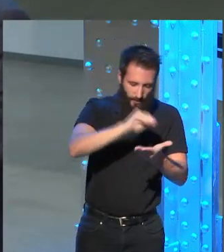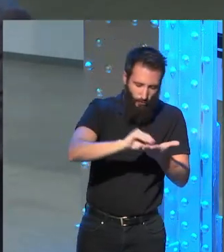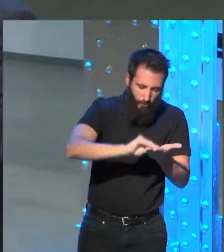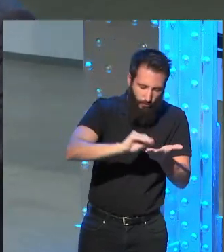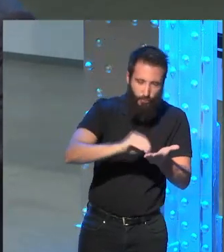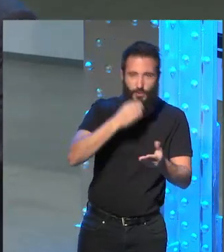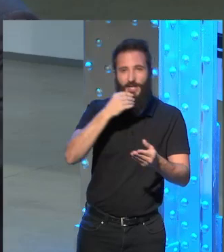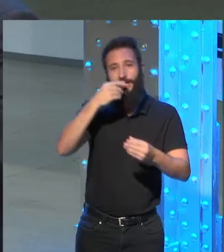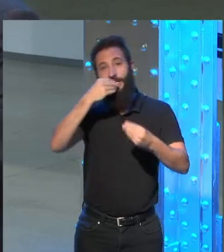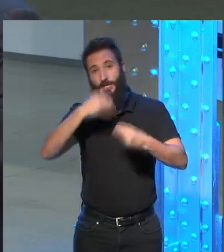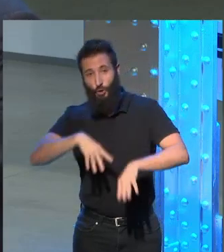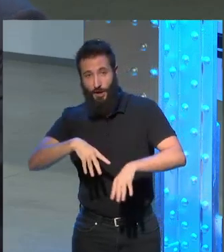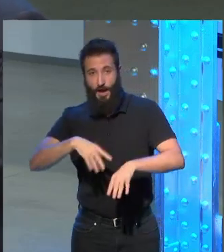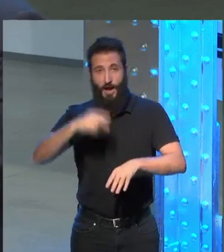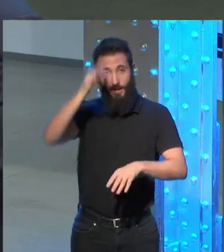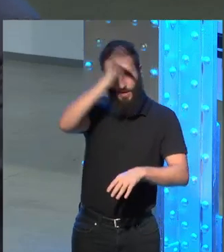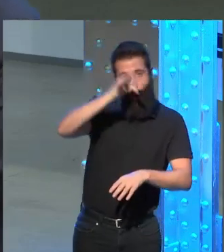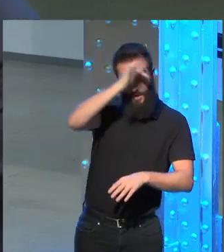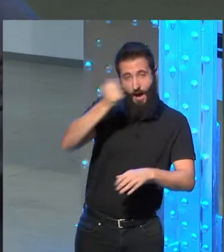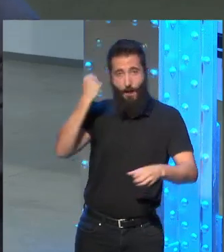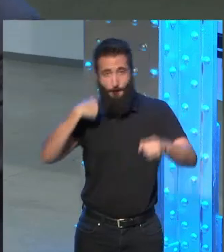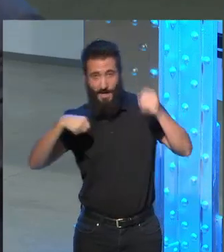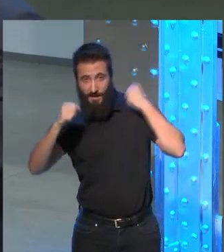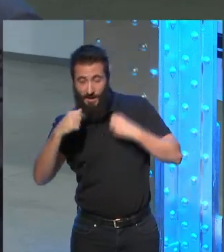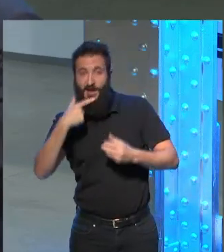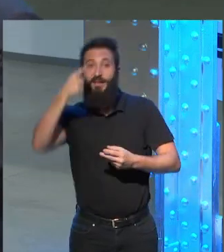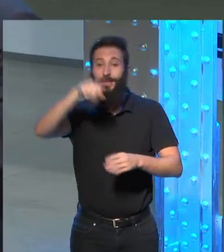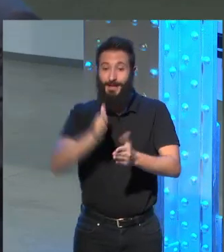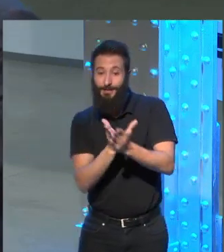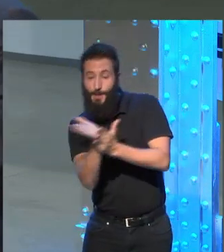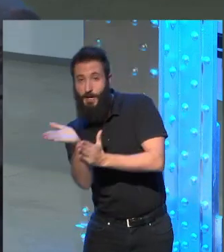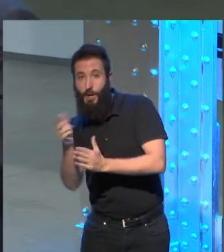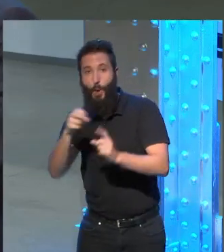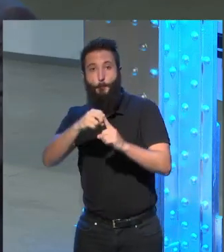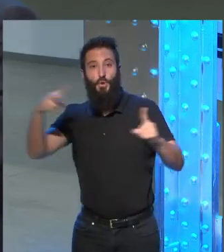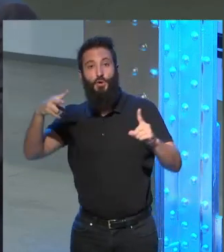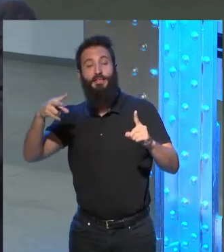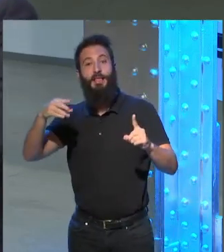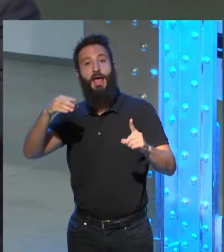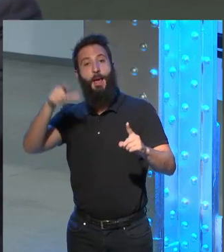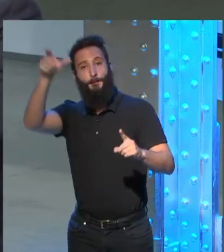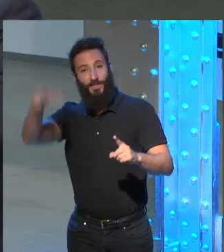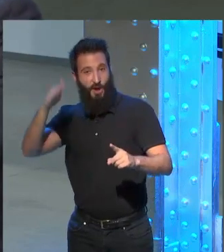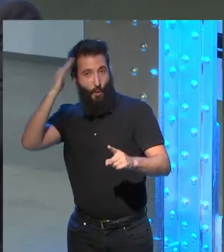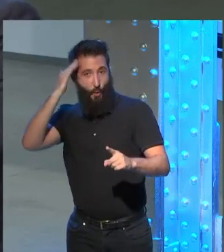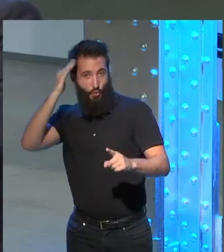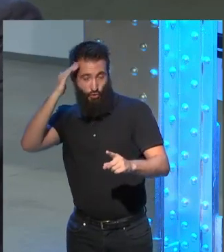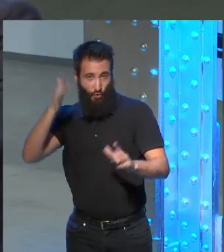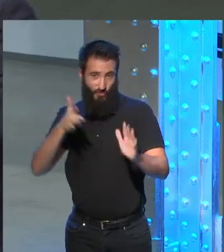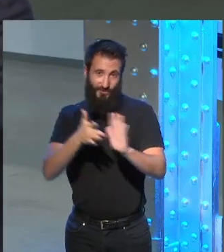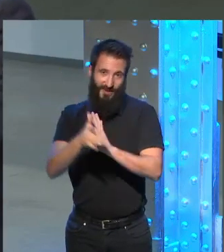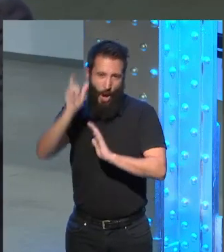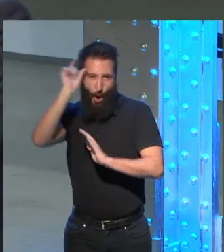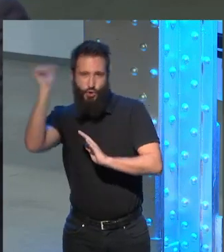históricas biográficas por una parte y por el otro el punto de vista del novelista que tiene una